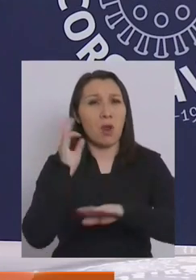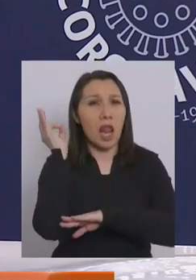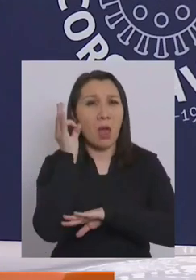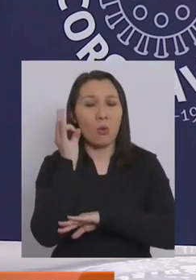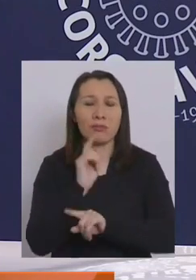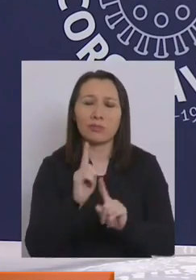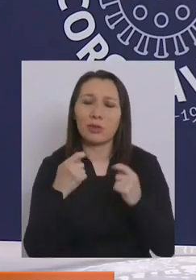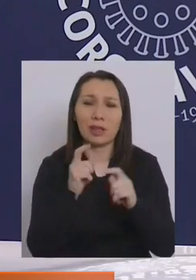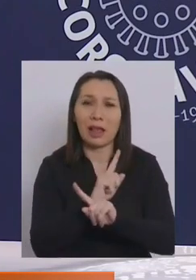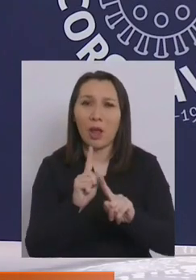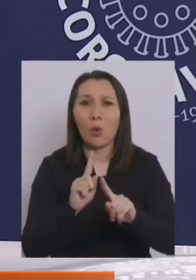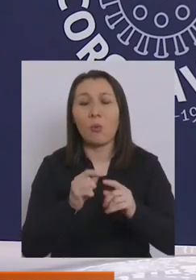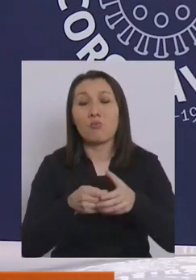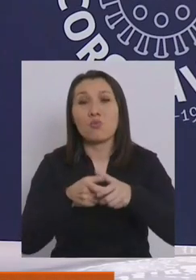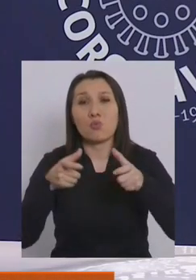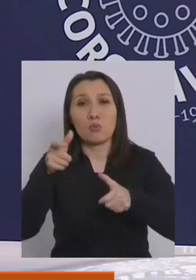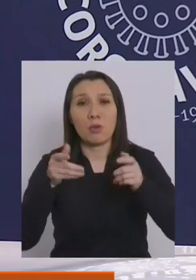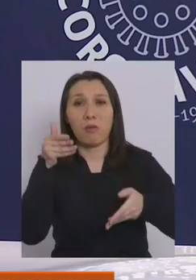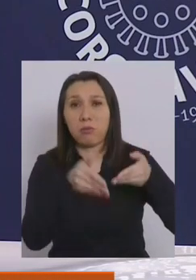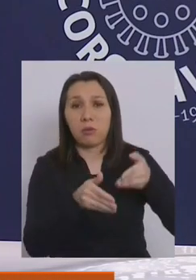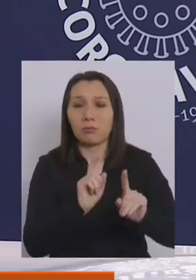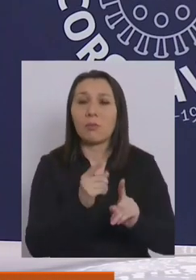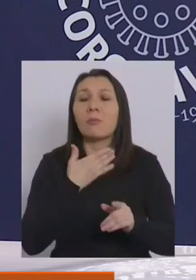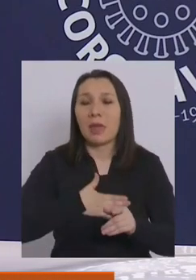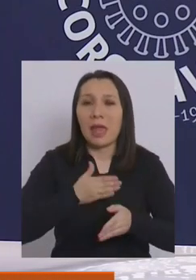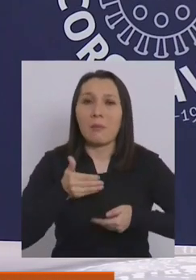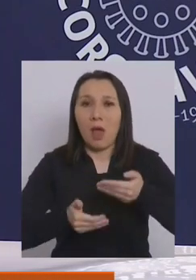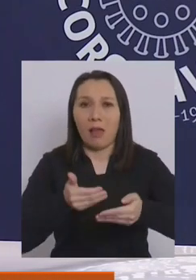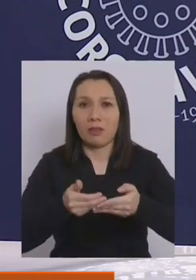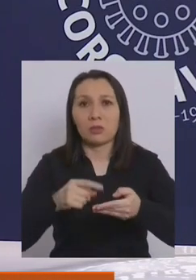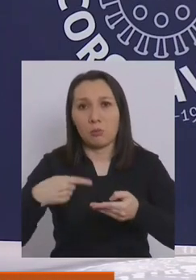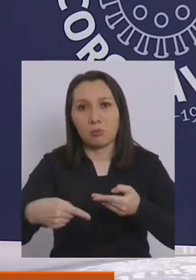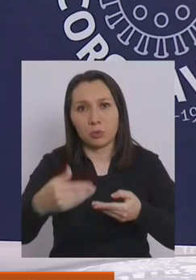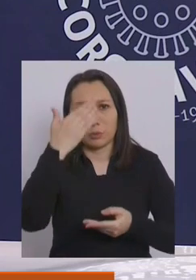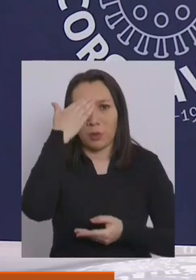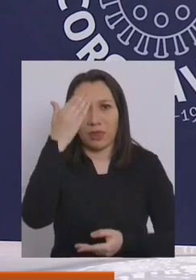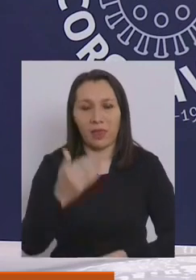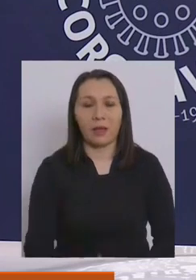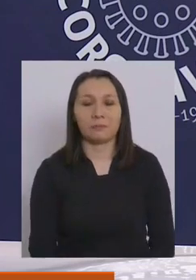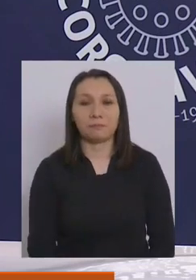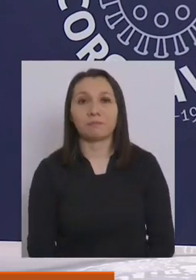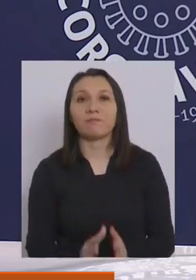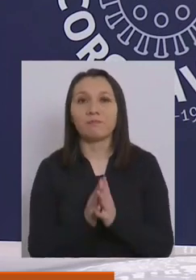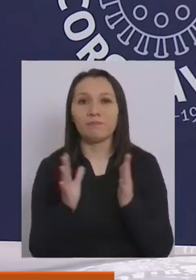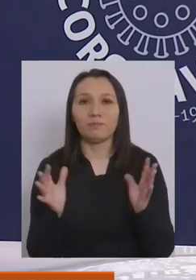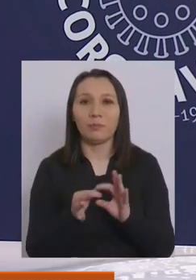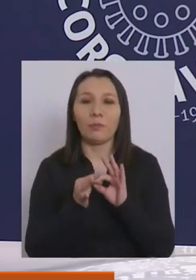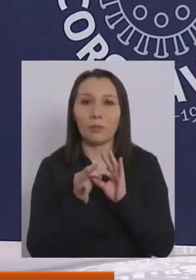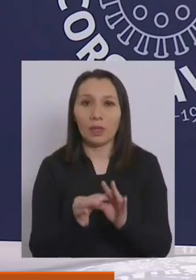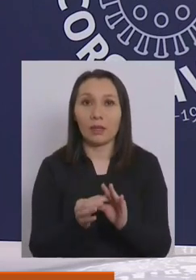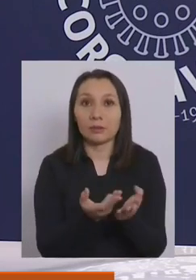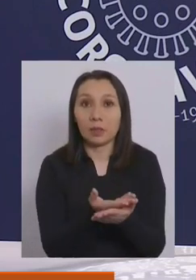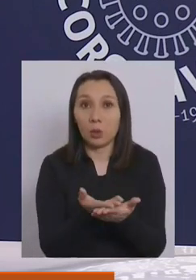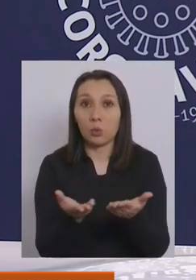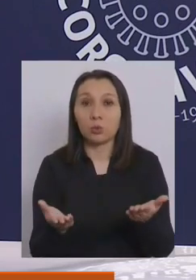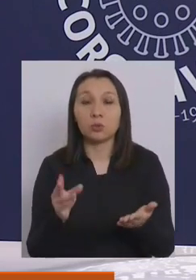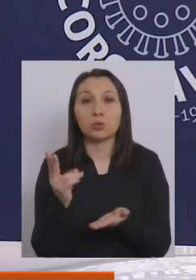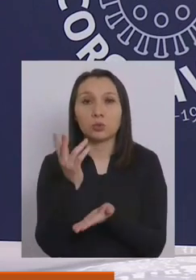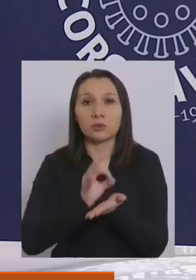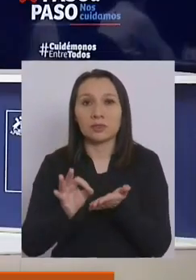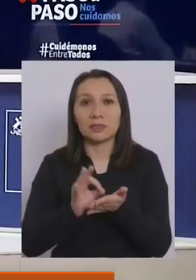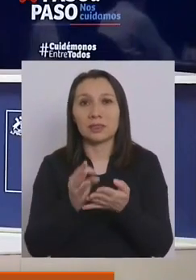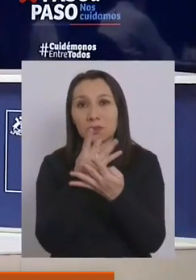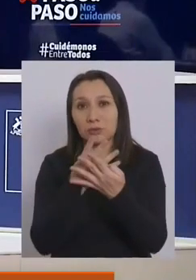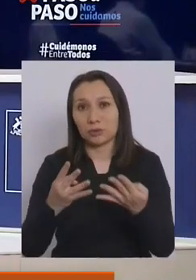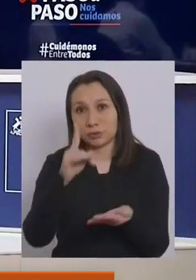de muchas personas son fundamentales porque queremos seguir avanzando en los próximos días. Muchas gracias. Voy a dejar con ustedes al subsecretario